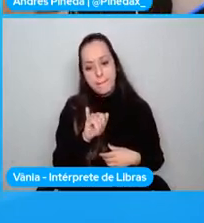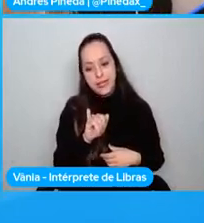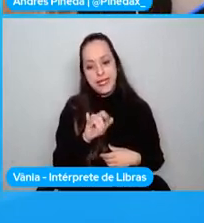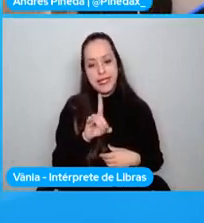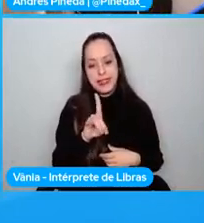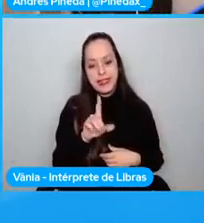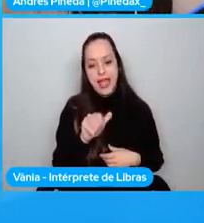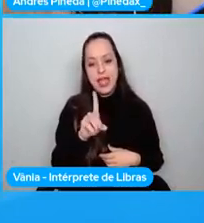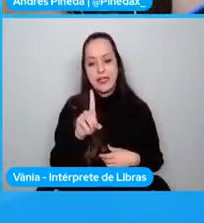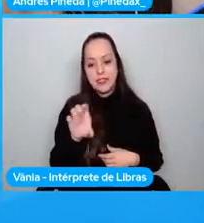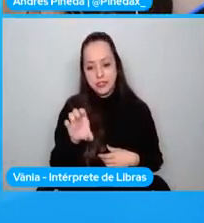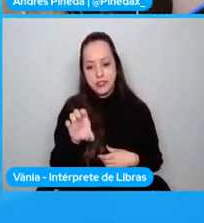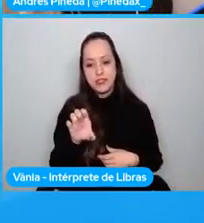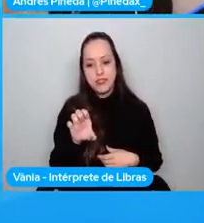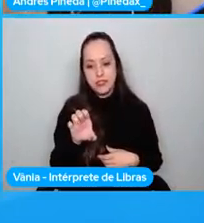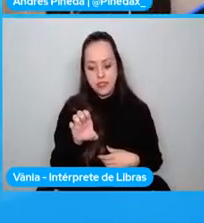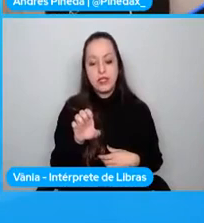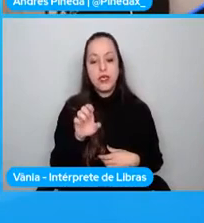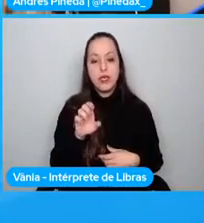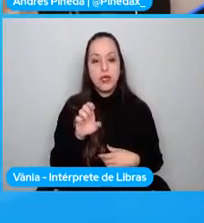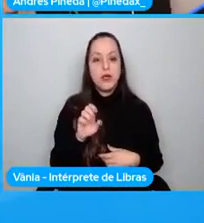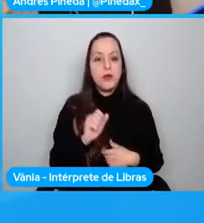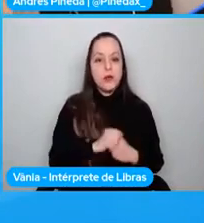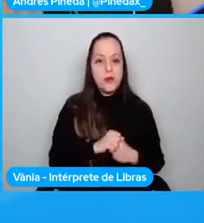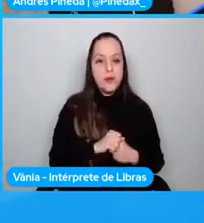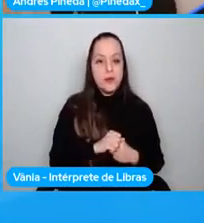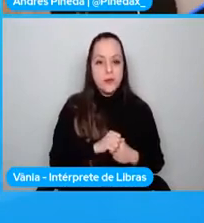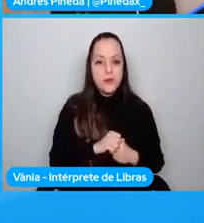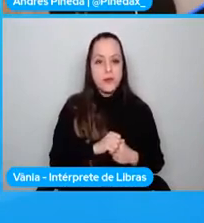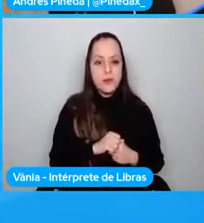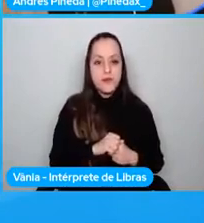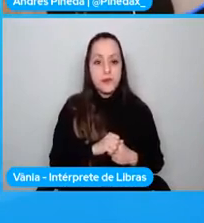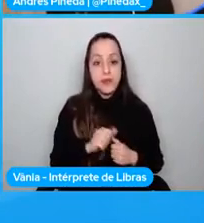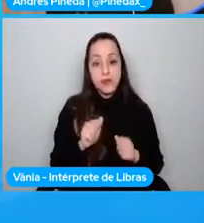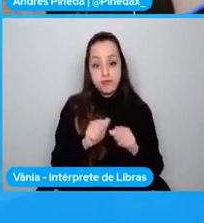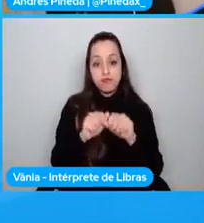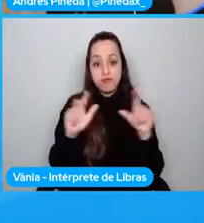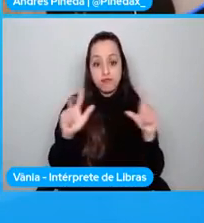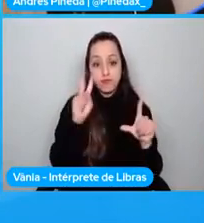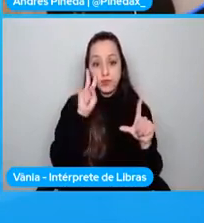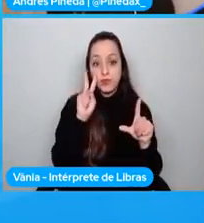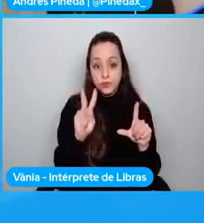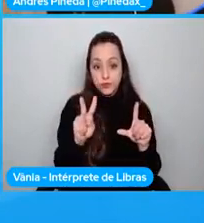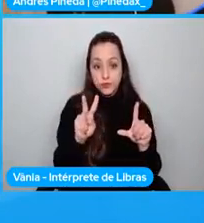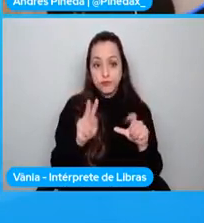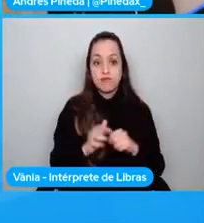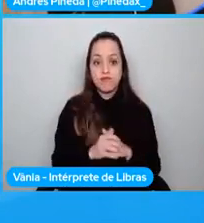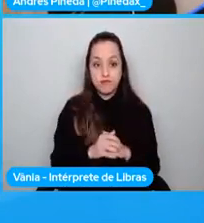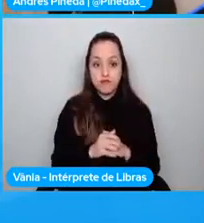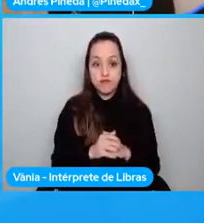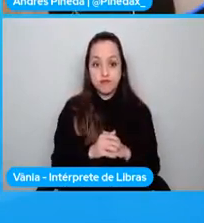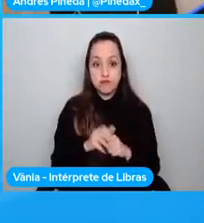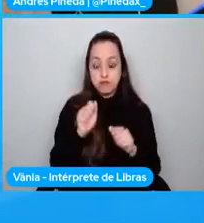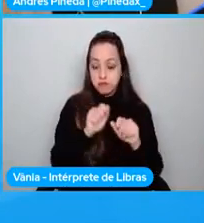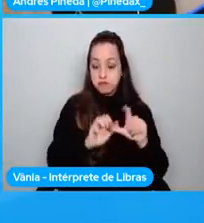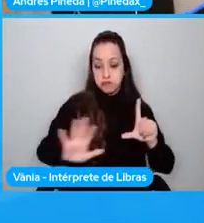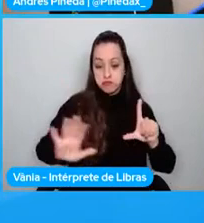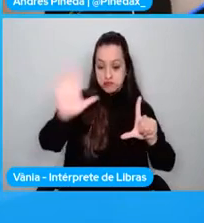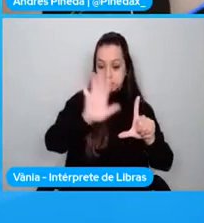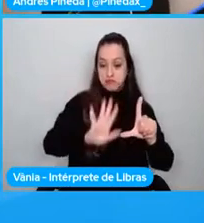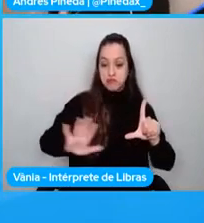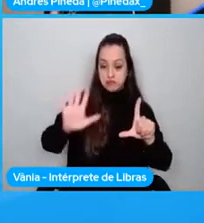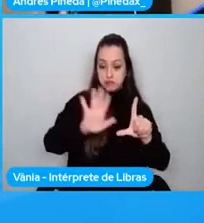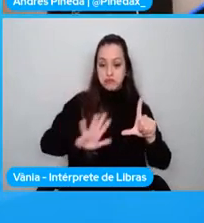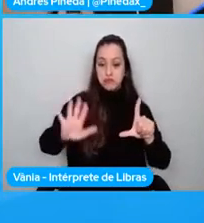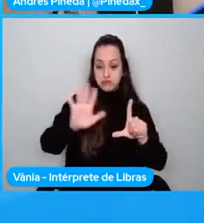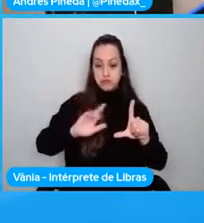ahí pueden encontrar este enlace que los llevará a esta terminal. Esta es una terminal en la cual